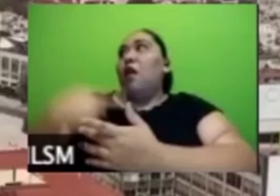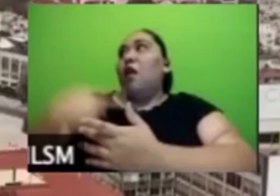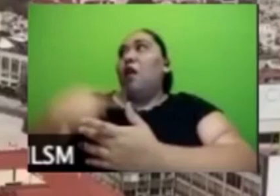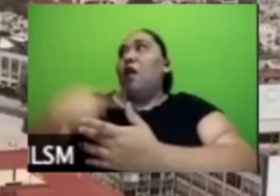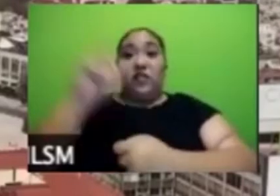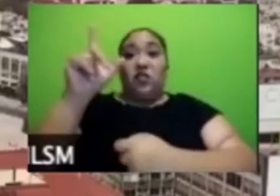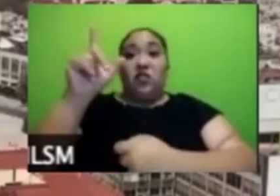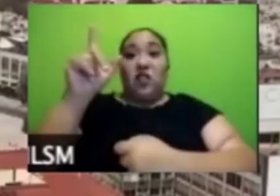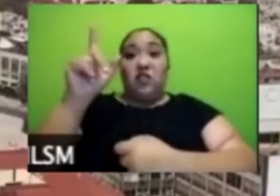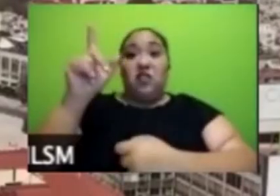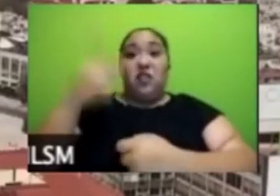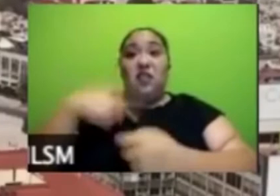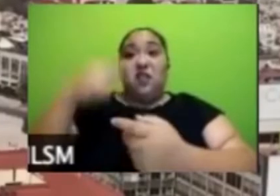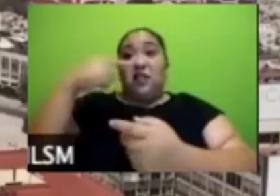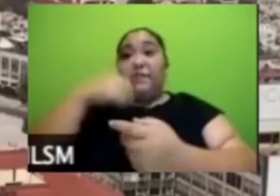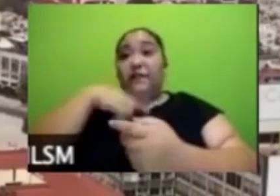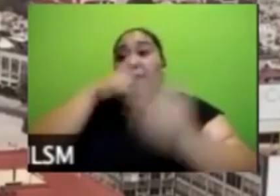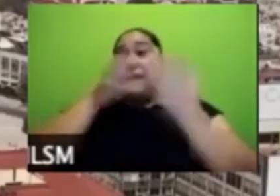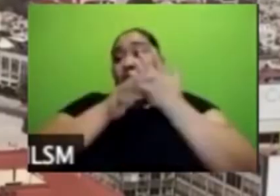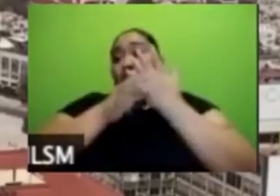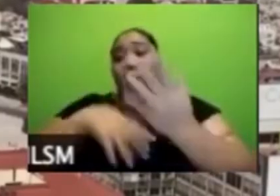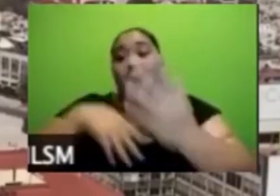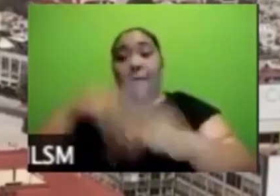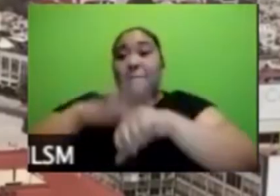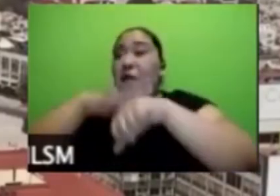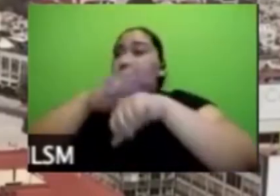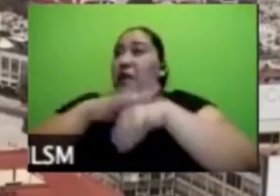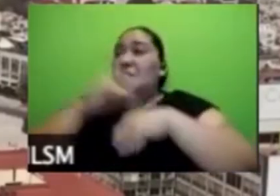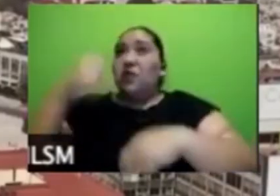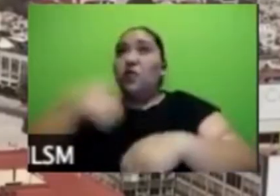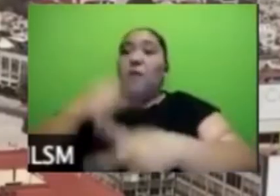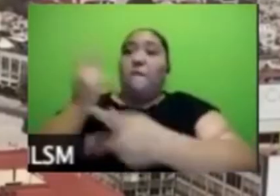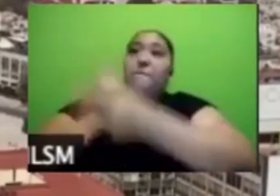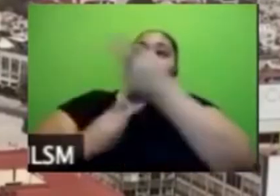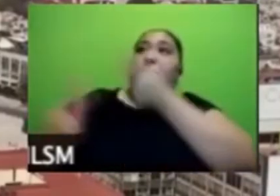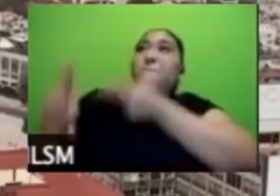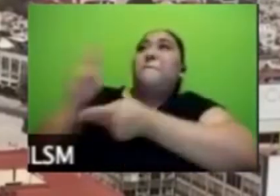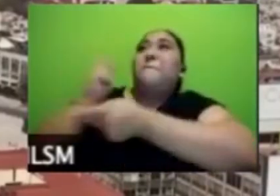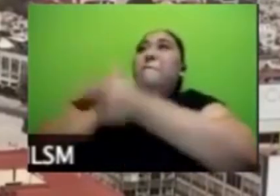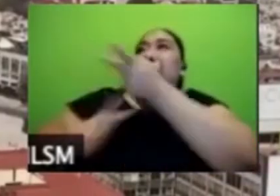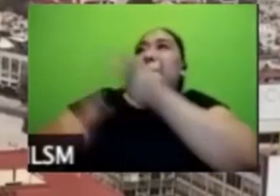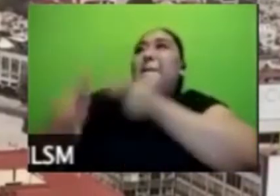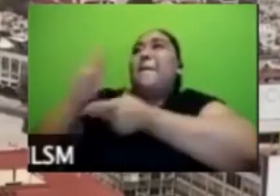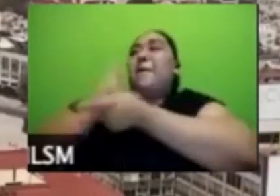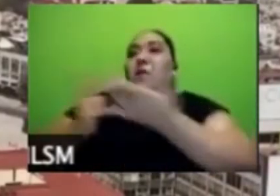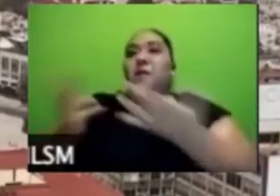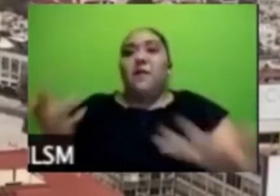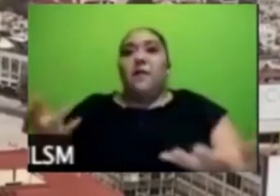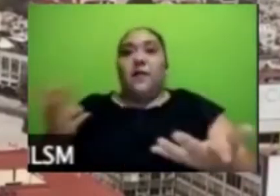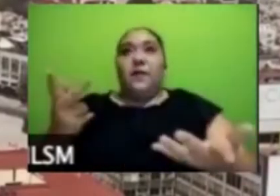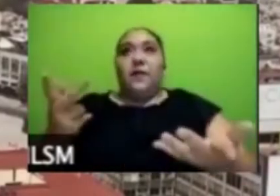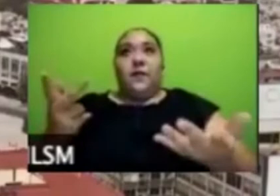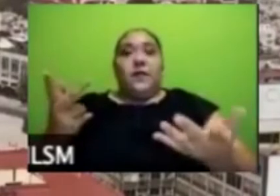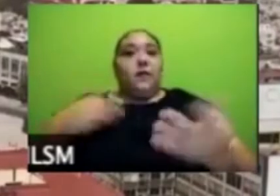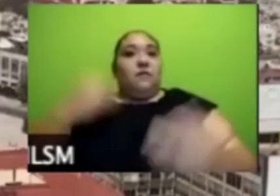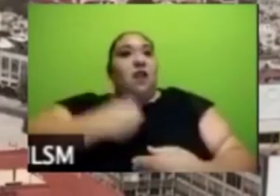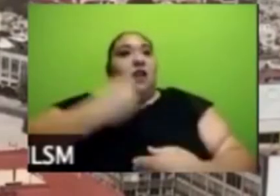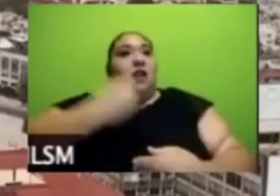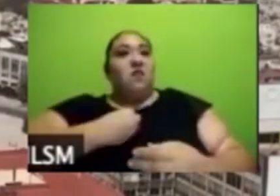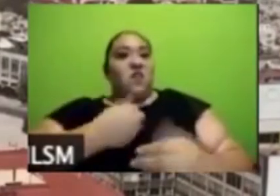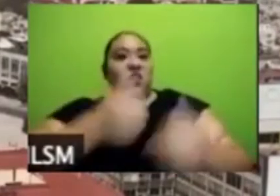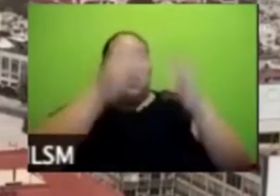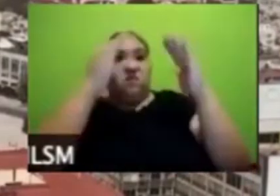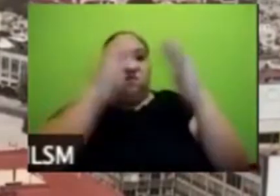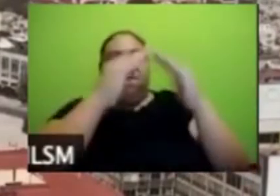pedir alguna algún préstamo algún préstamo para poder aguantar este tipo entonces cuando decimos la afectación es por